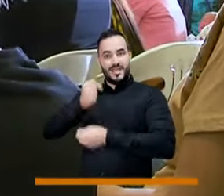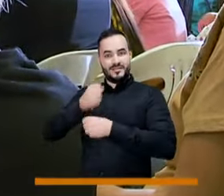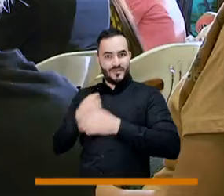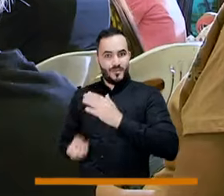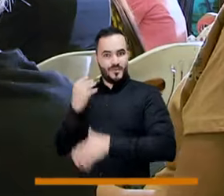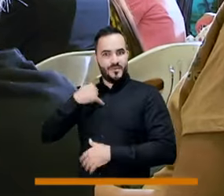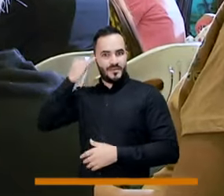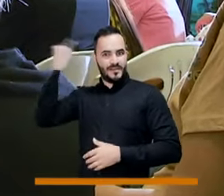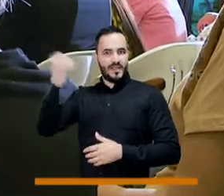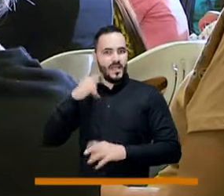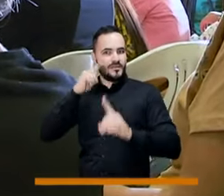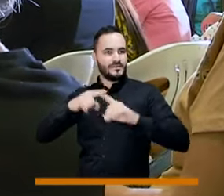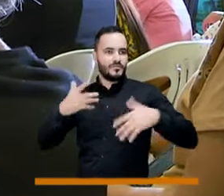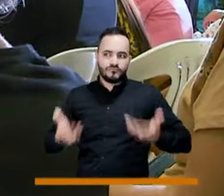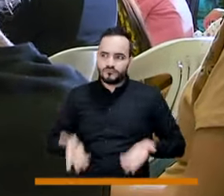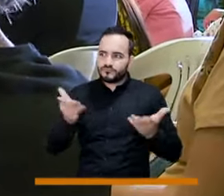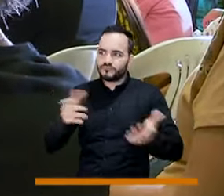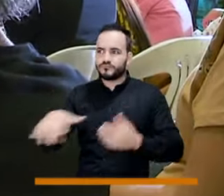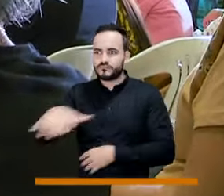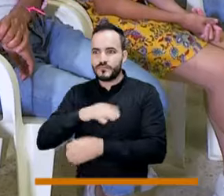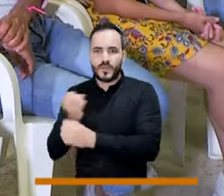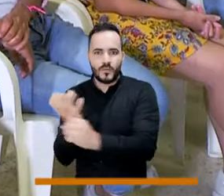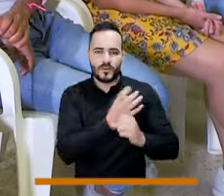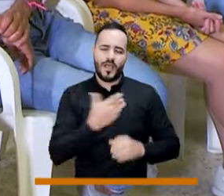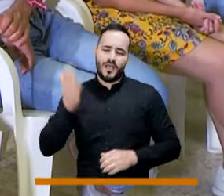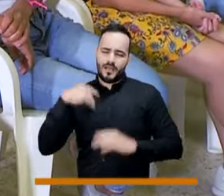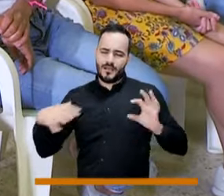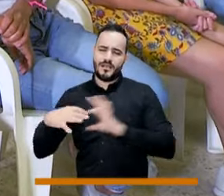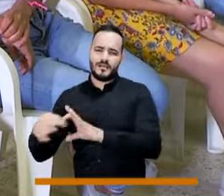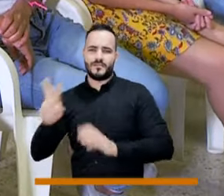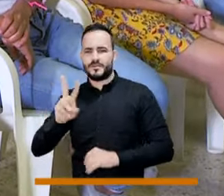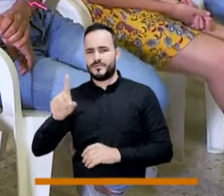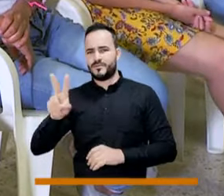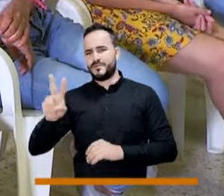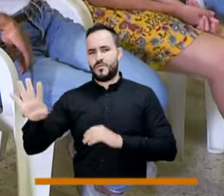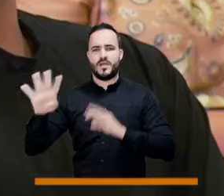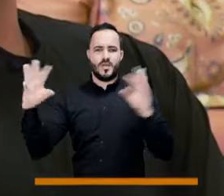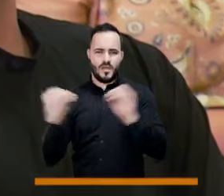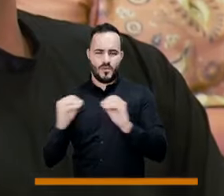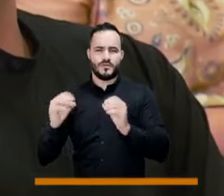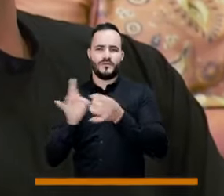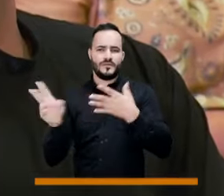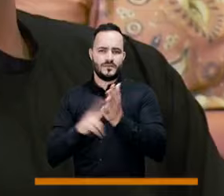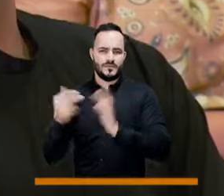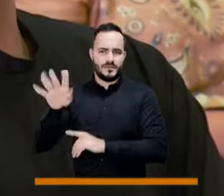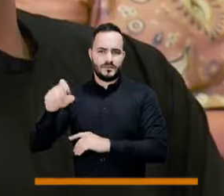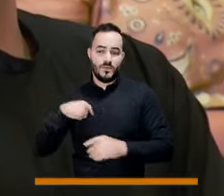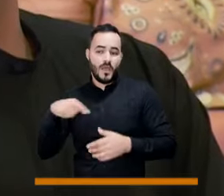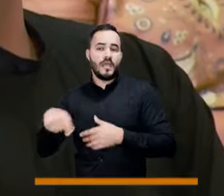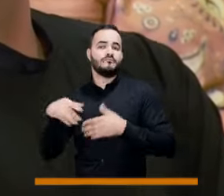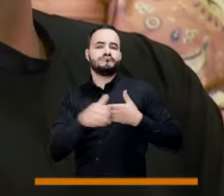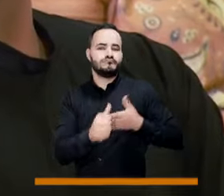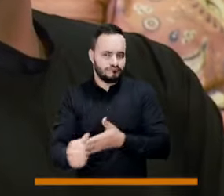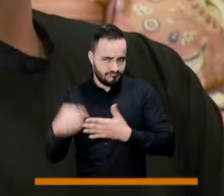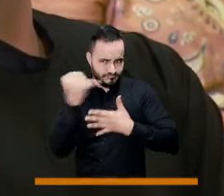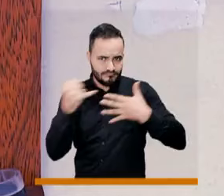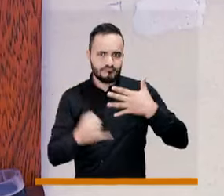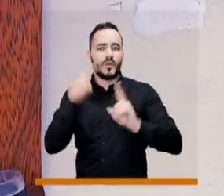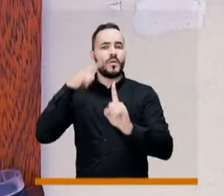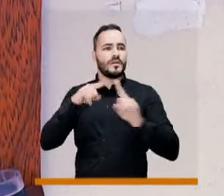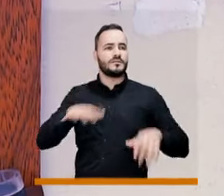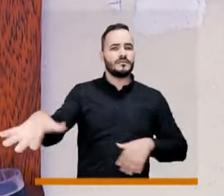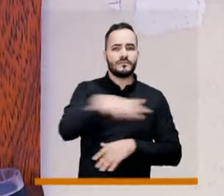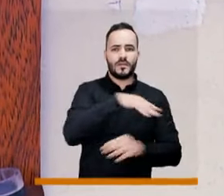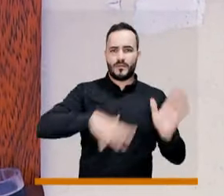La iniciativa que nació hace 12 años como Premio de Periodismo Comunitario hace parte del Acuerdo 21-24 de 2019,